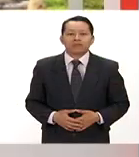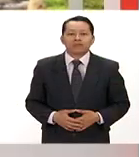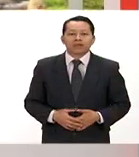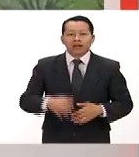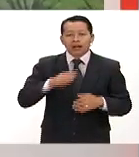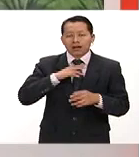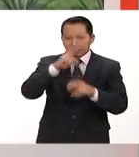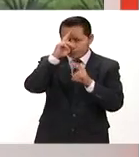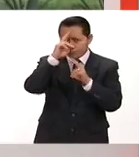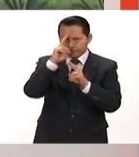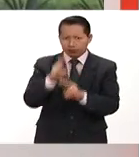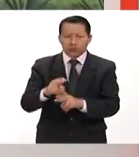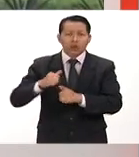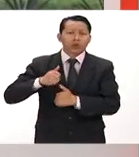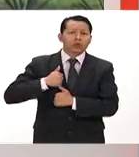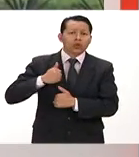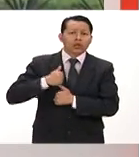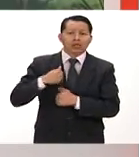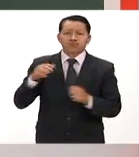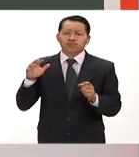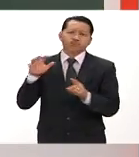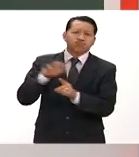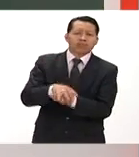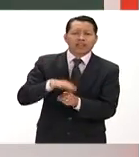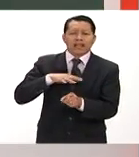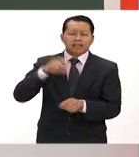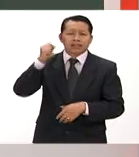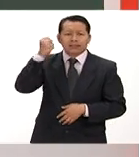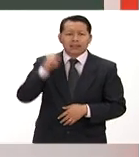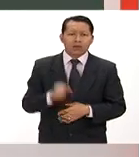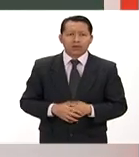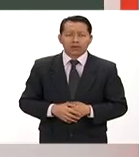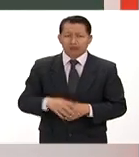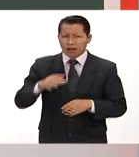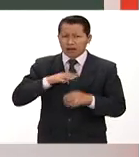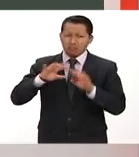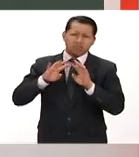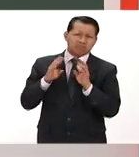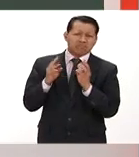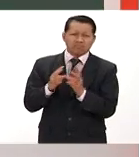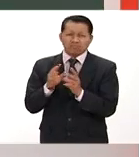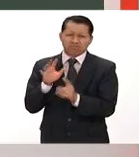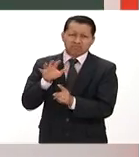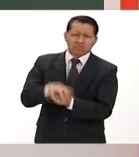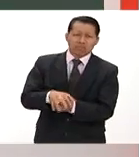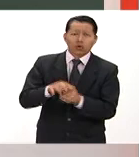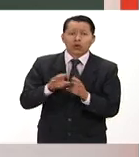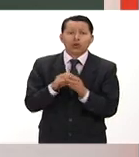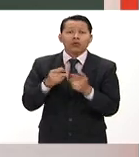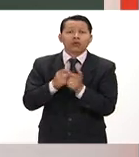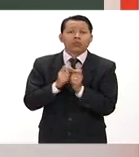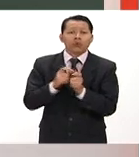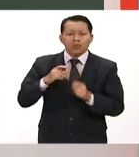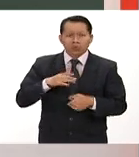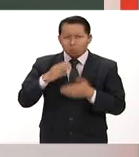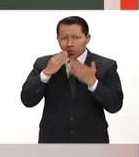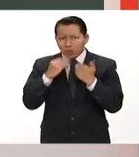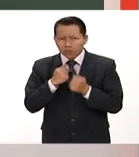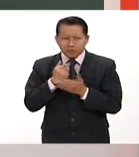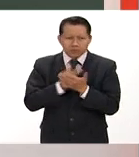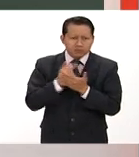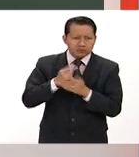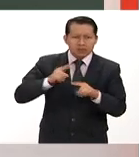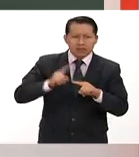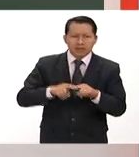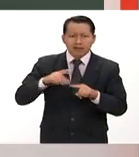de los soldados emboscados en Sinaloa. Fueron emboscados por otro grupo no potabilizado de